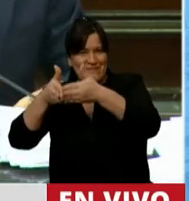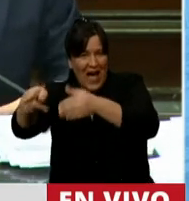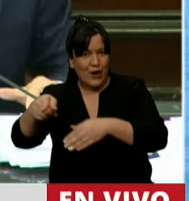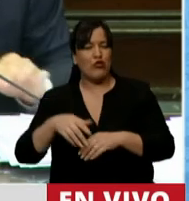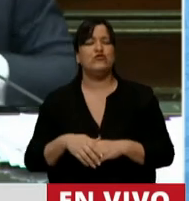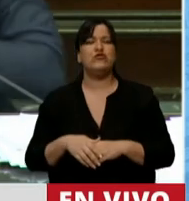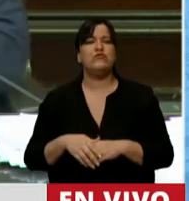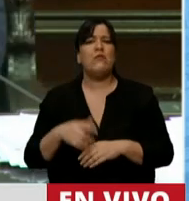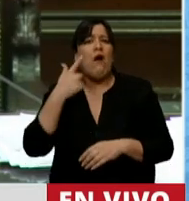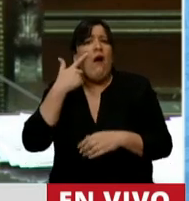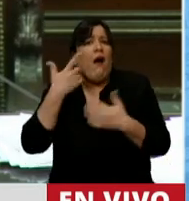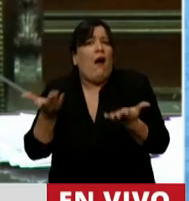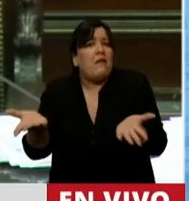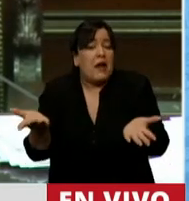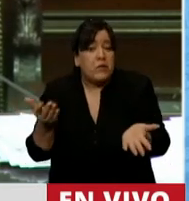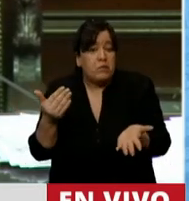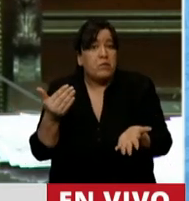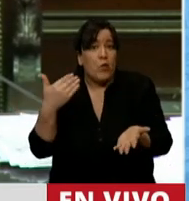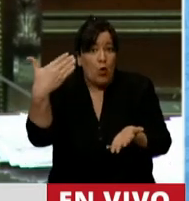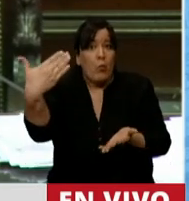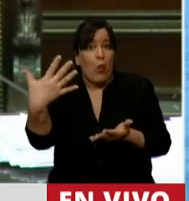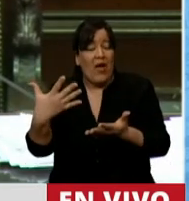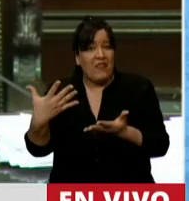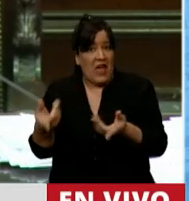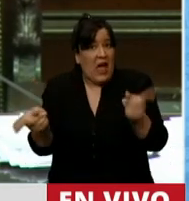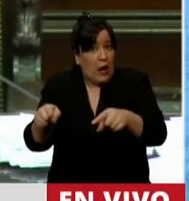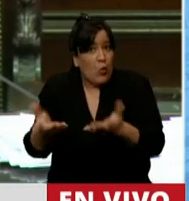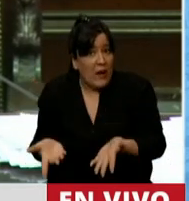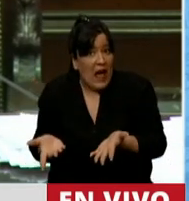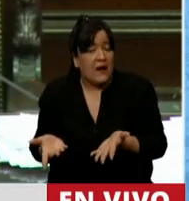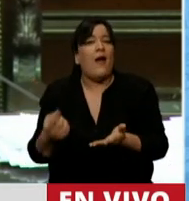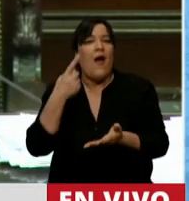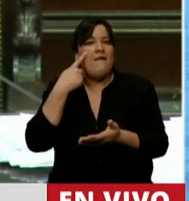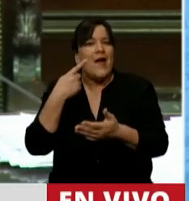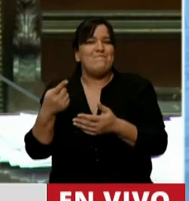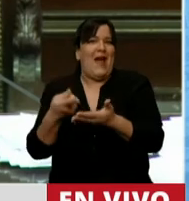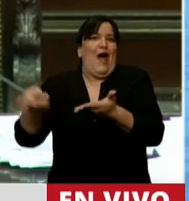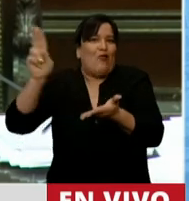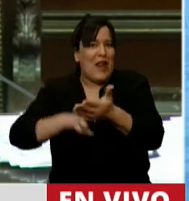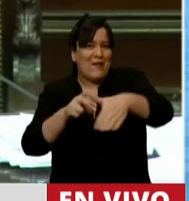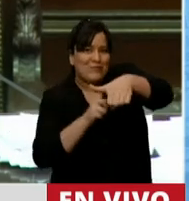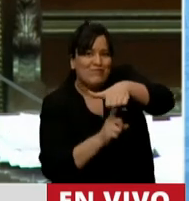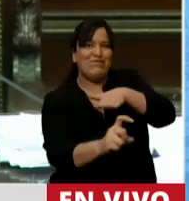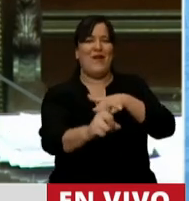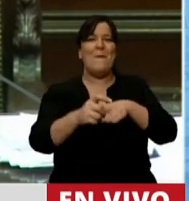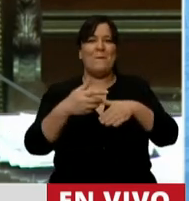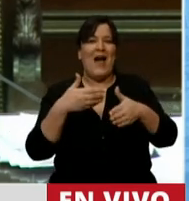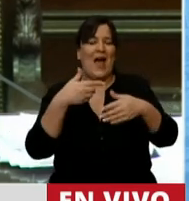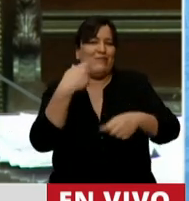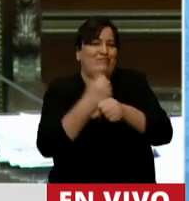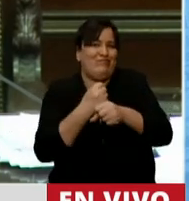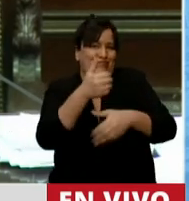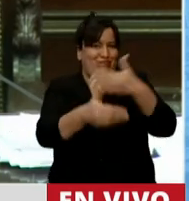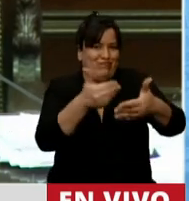va alguna vez a recuperarse y surcar nuestro mar cumpliendo su misión en él.